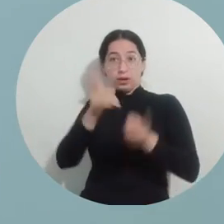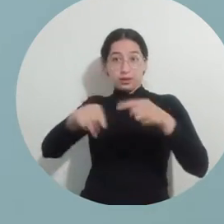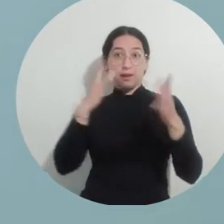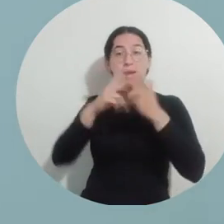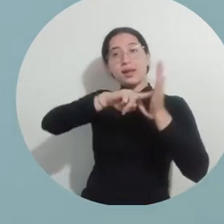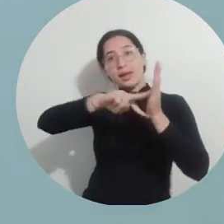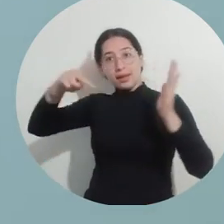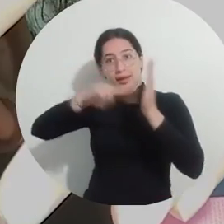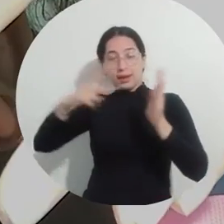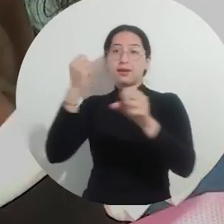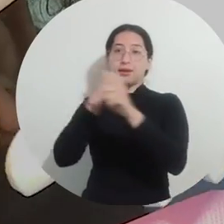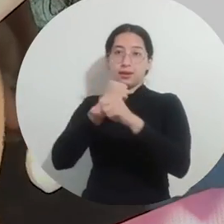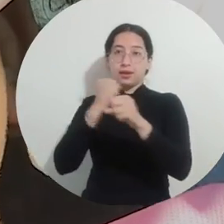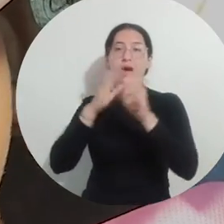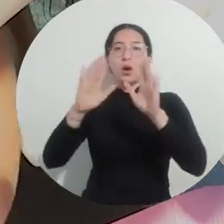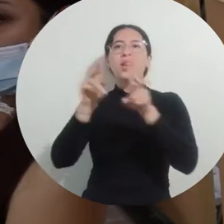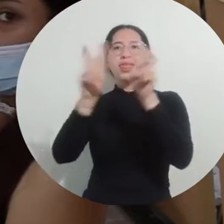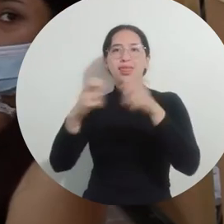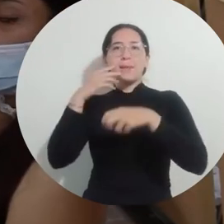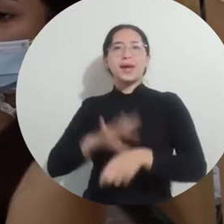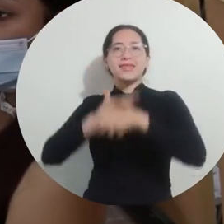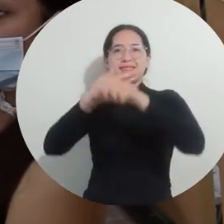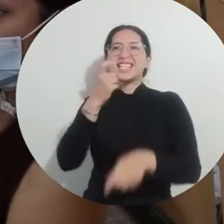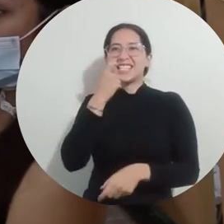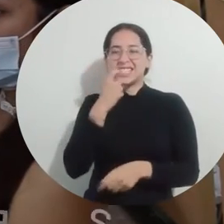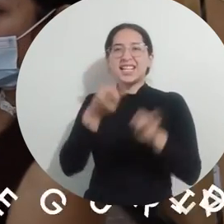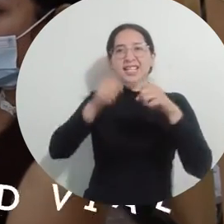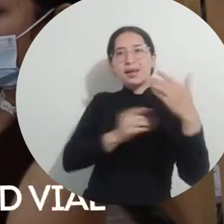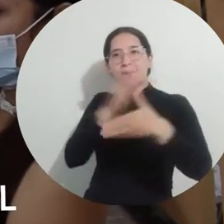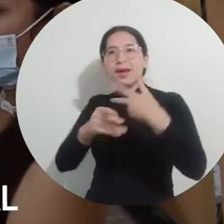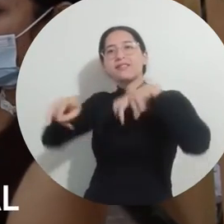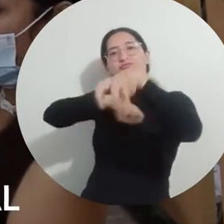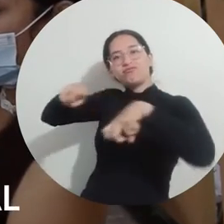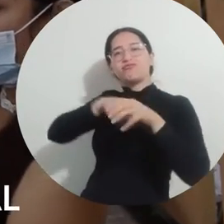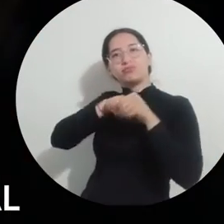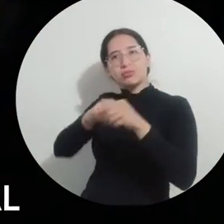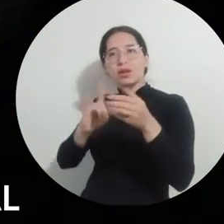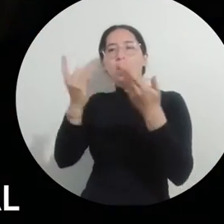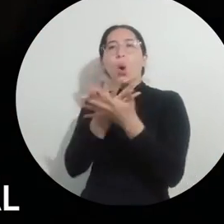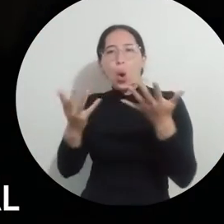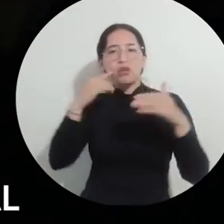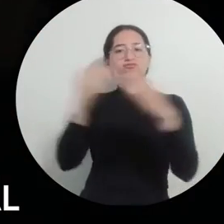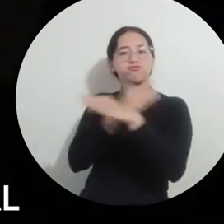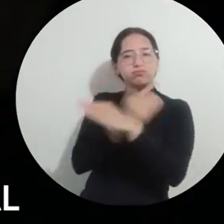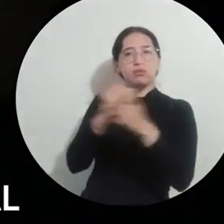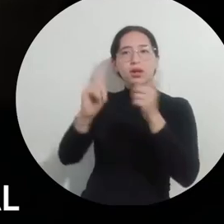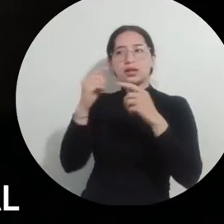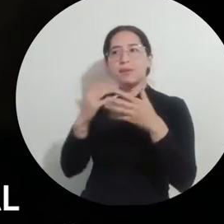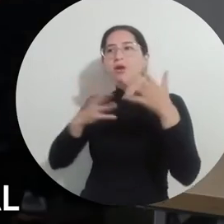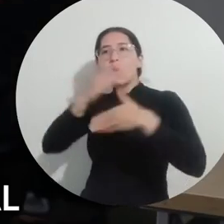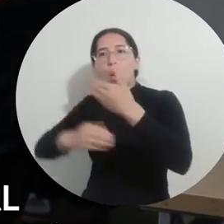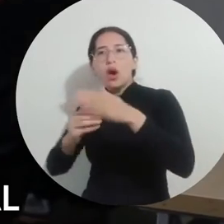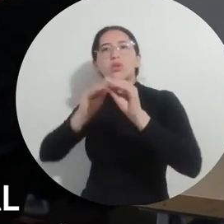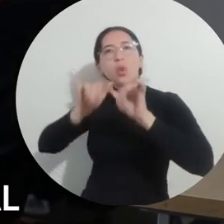Laboral en Auxiliar en Salud Oral y la tercera a los Programas Técnicos Laborales en Tránsito, Transporte y Seguridad Vial, Instalación de Sistemas